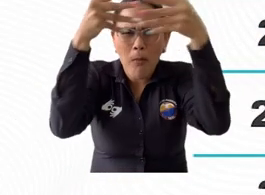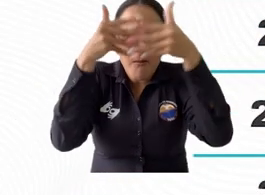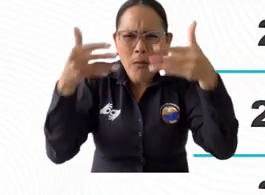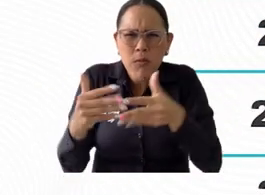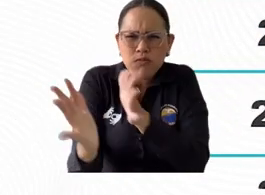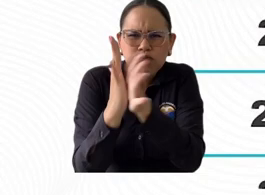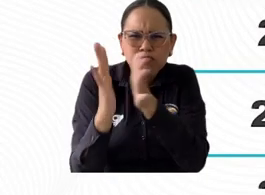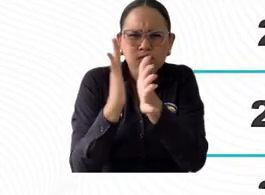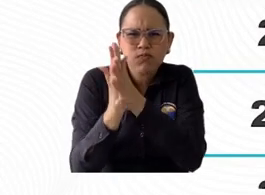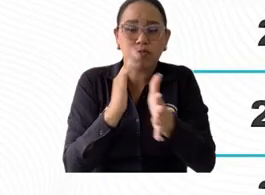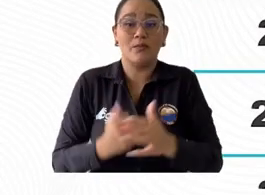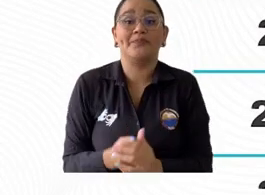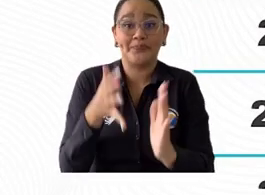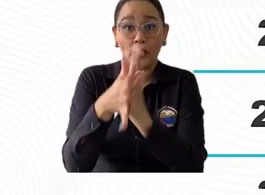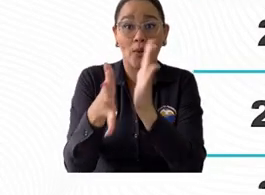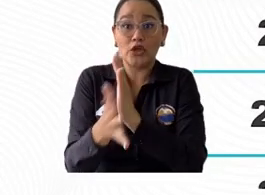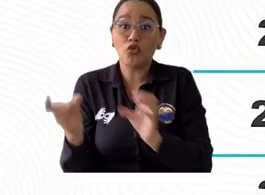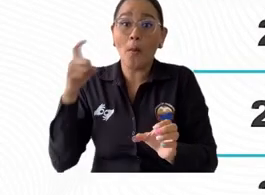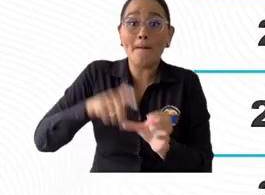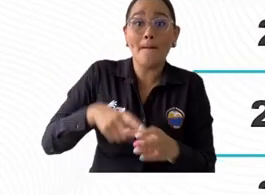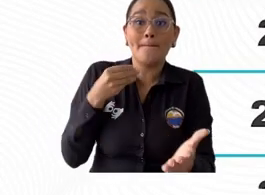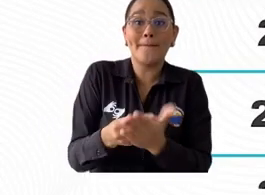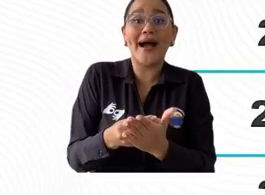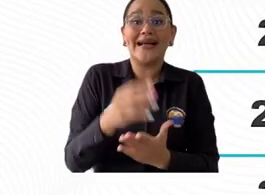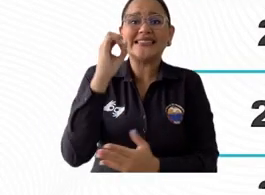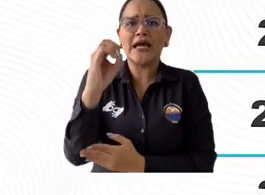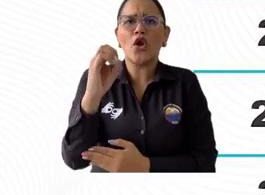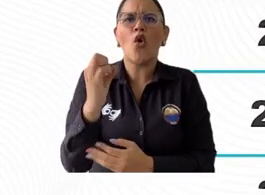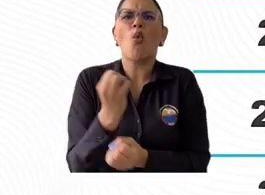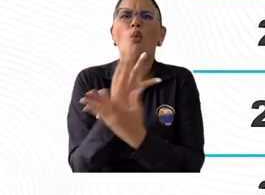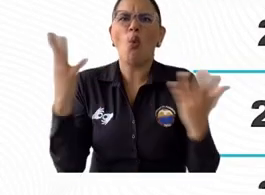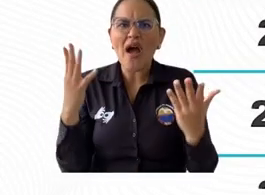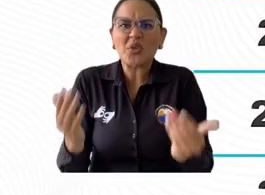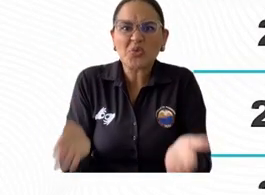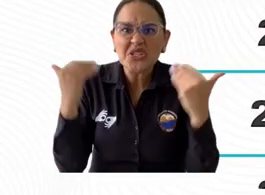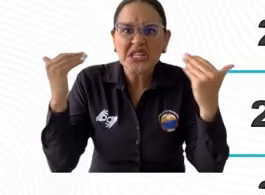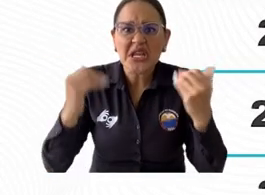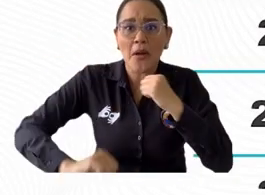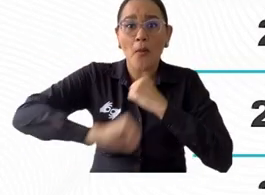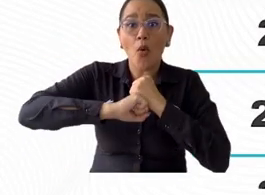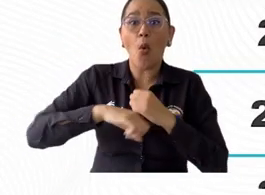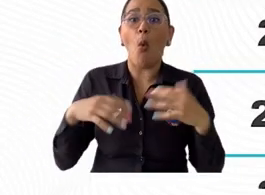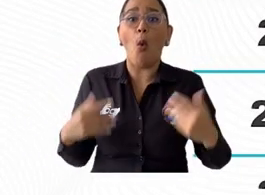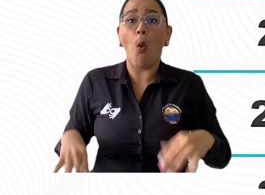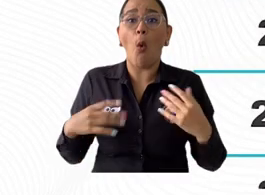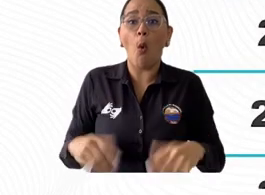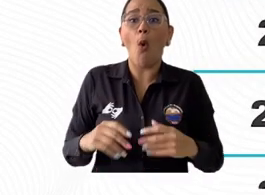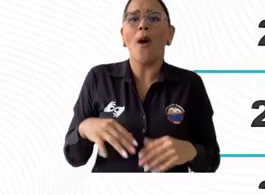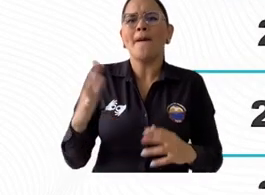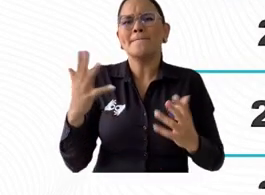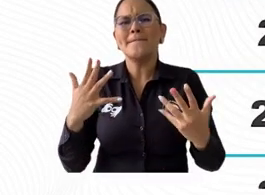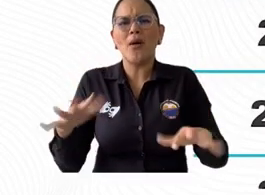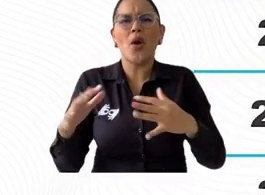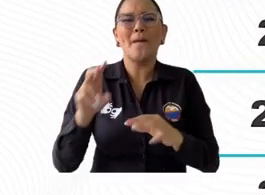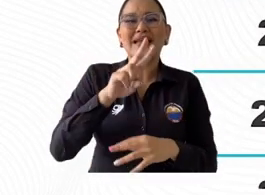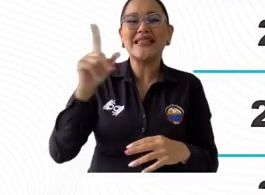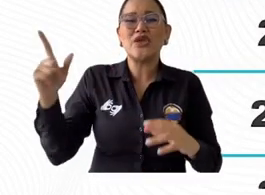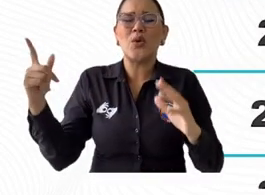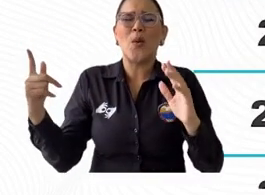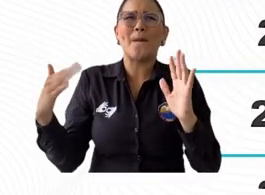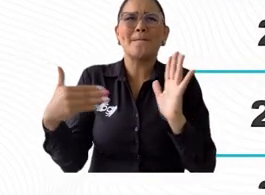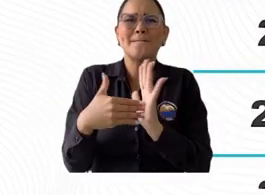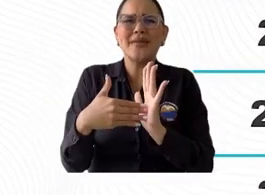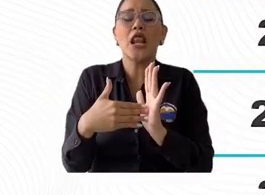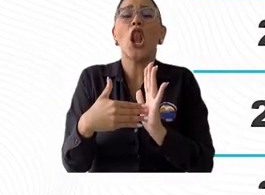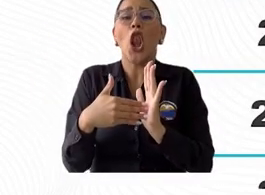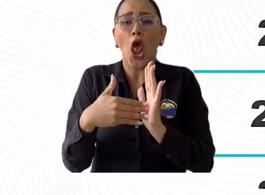de 22 mil jóvenes por un monto de matrícula que dejaron de pagar sus familias de cerca de 20 mil millones, 21 mil